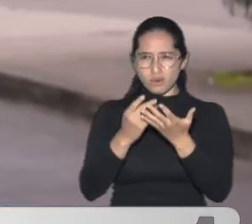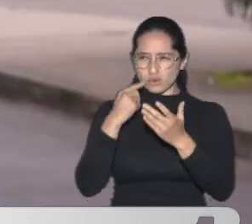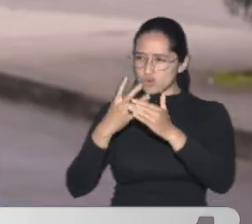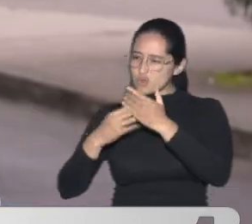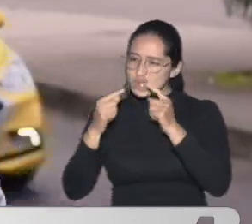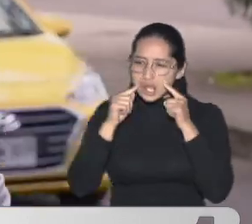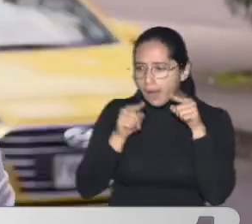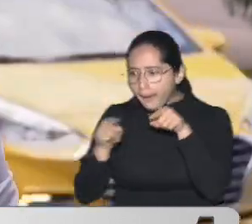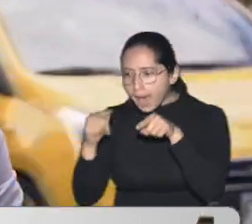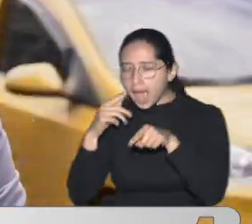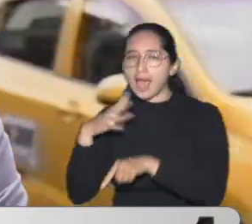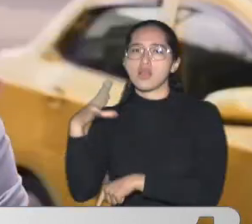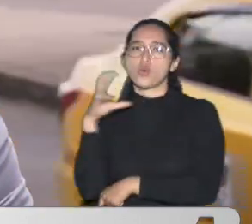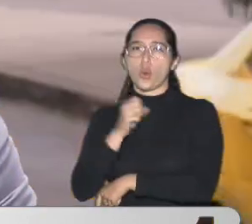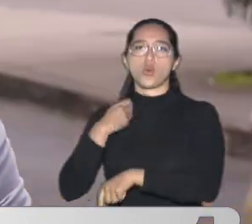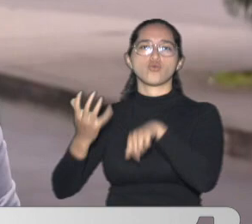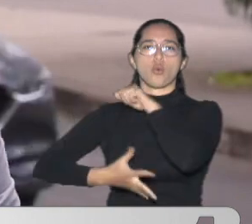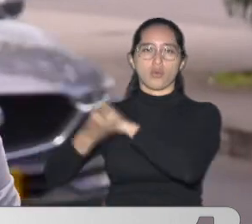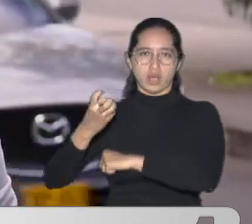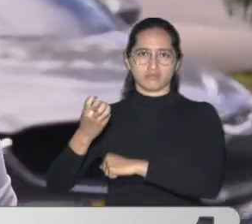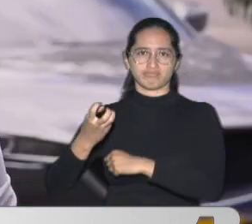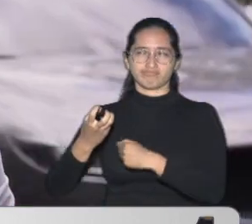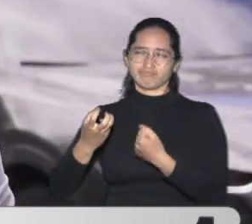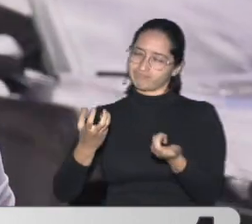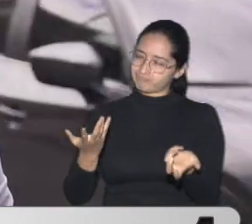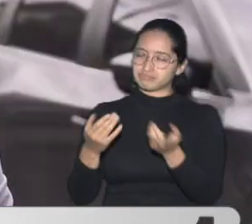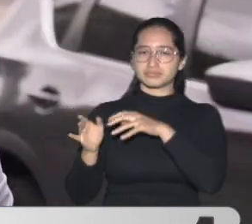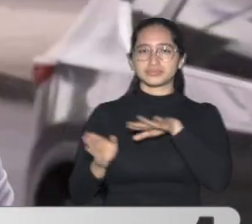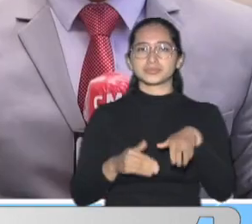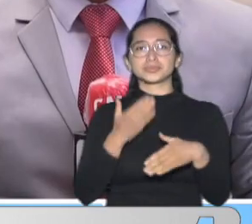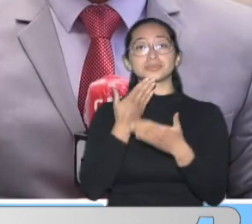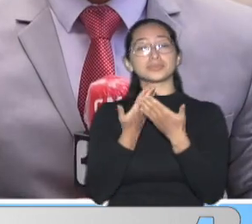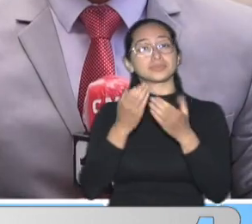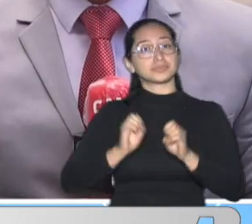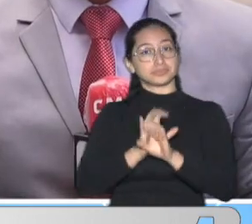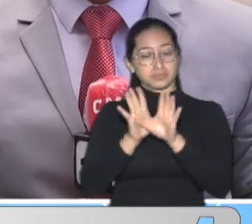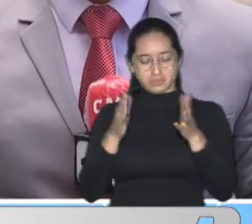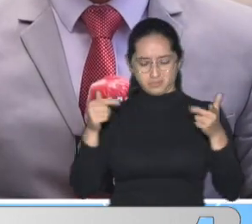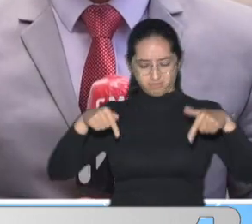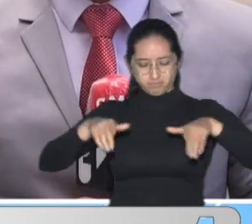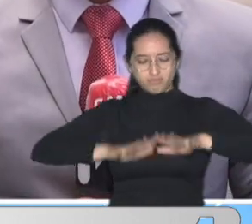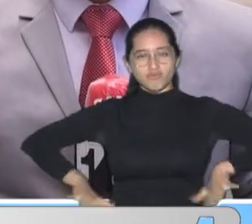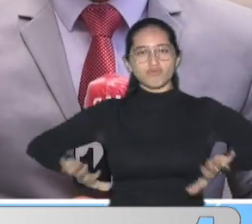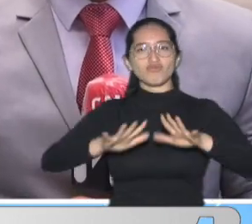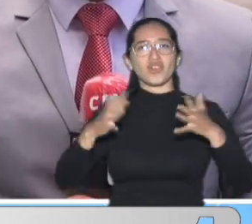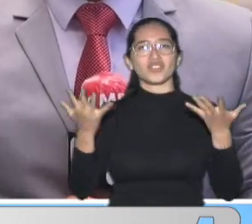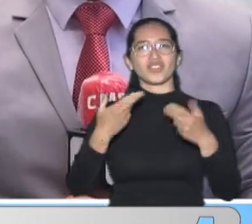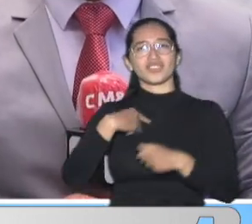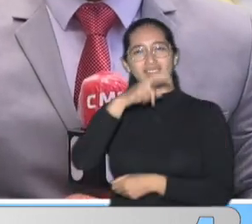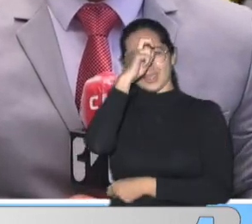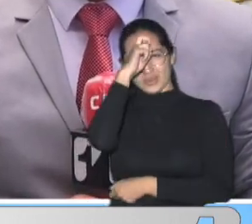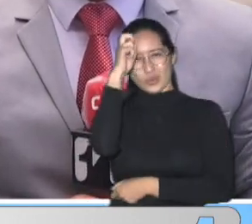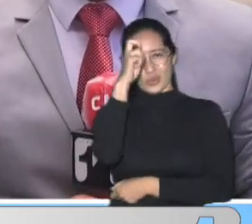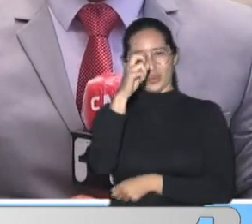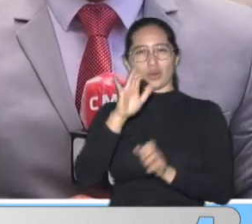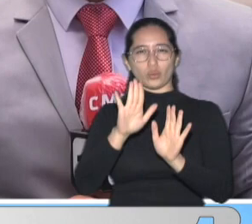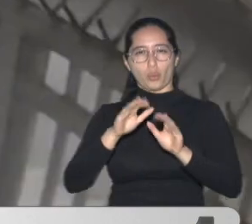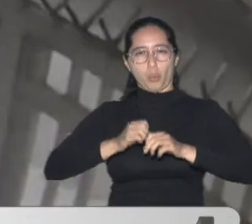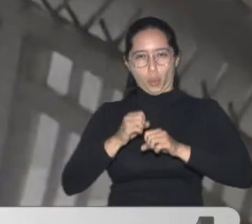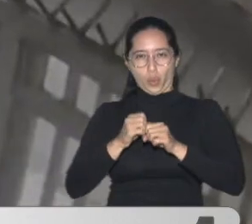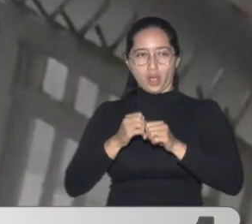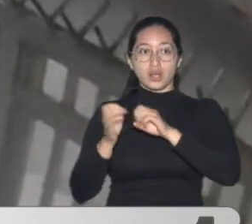Hola Luisa Y televidentes Muy buenos días Los saludo a esta hora Desde el norte De la capital Del país Y es que fue La policía